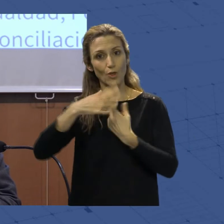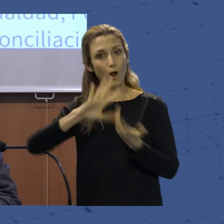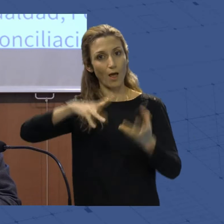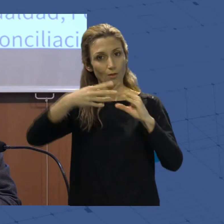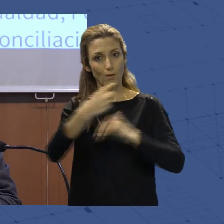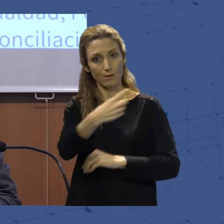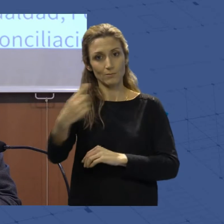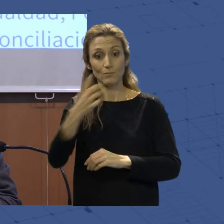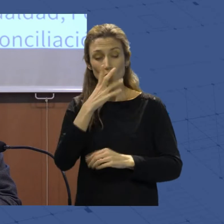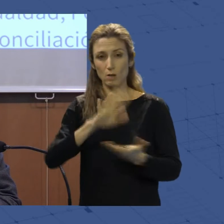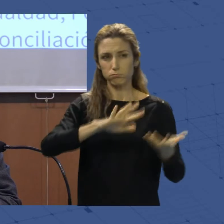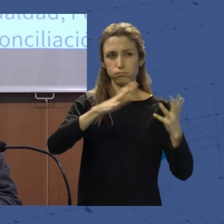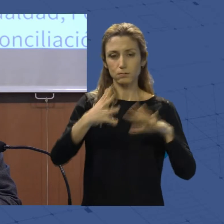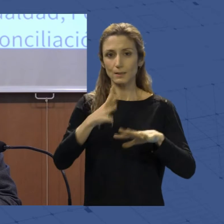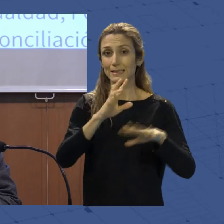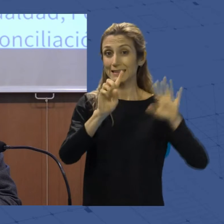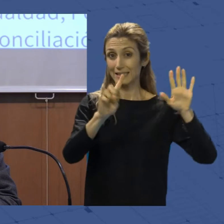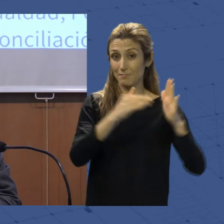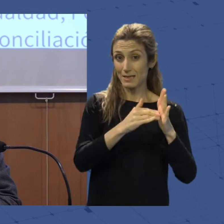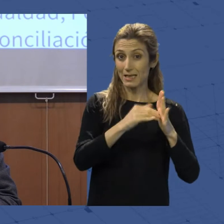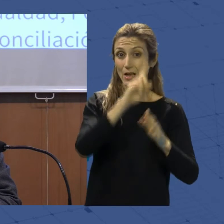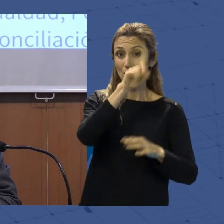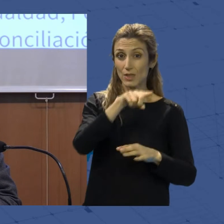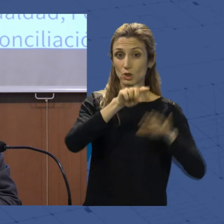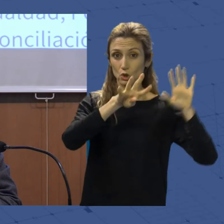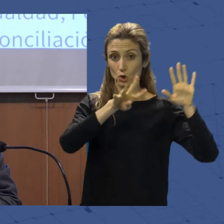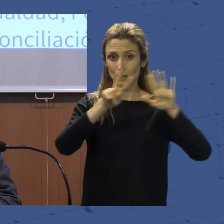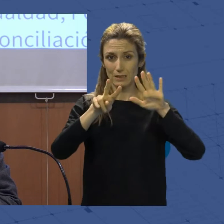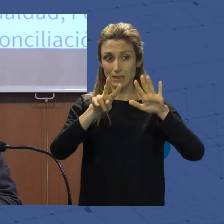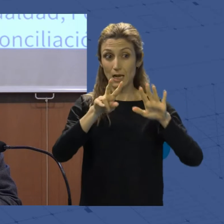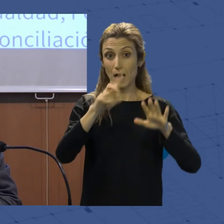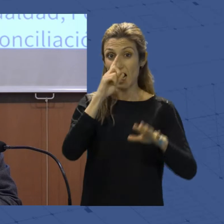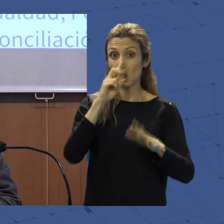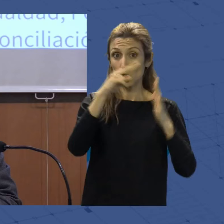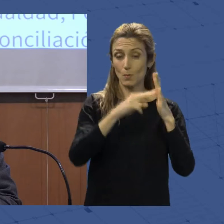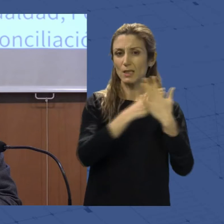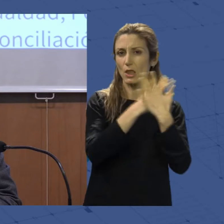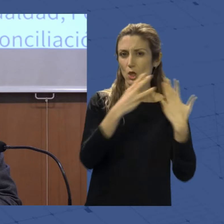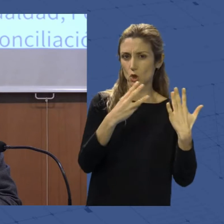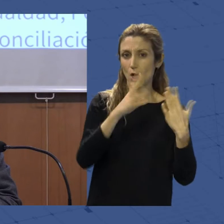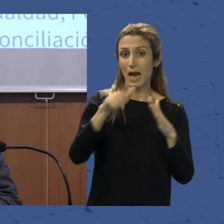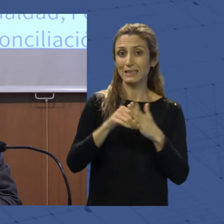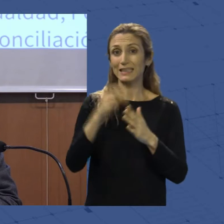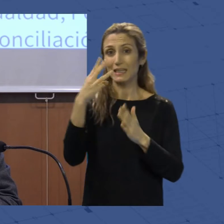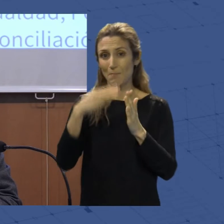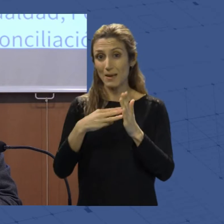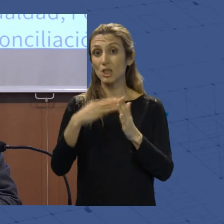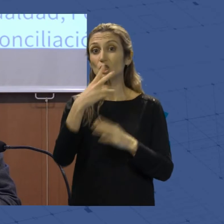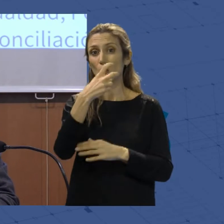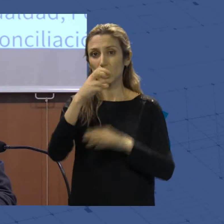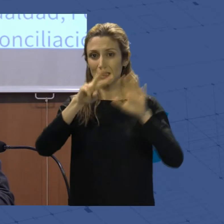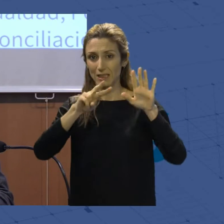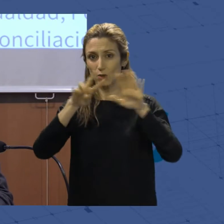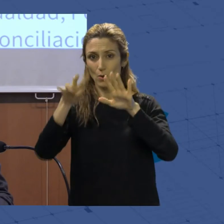Hemos pasado de 6.197 en 2018 a 3.279 personas a